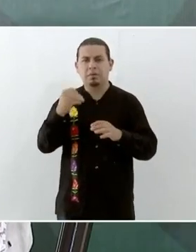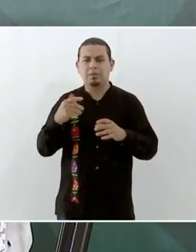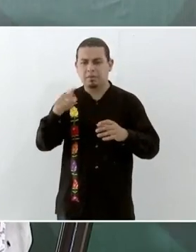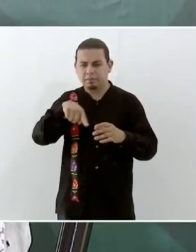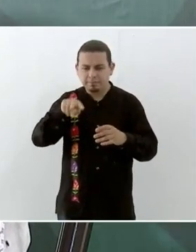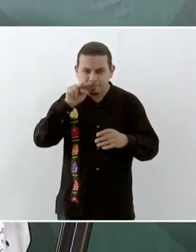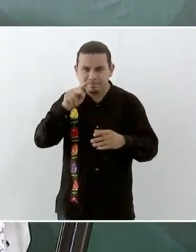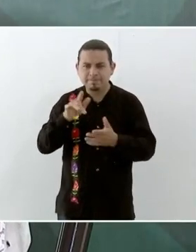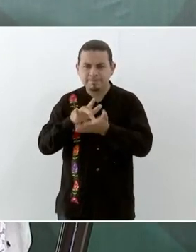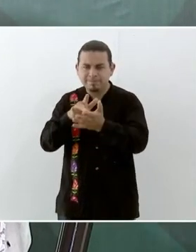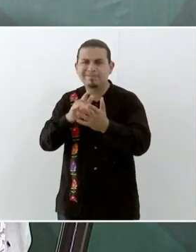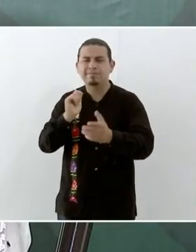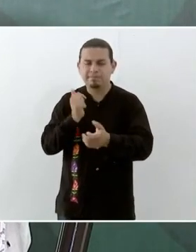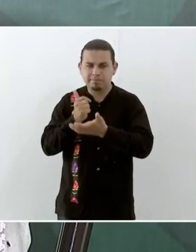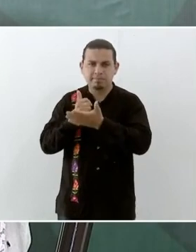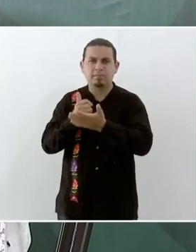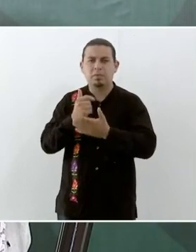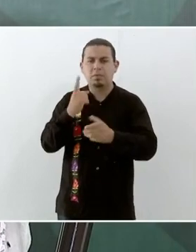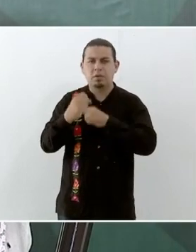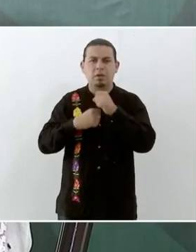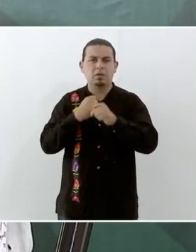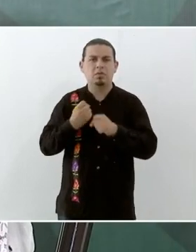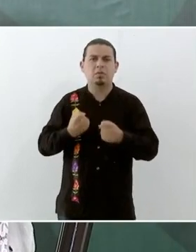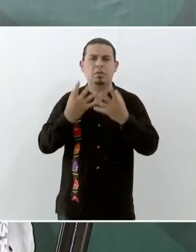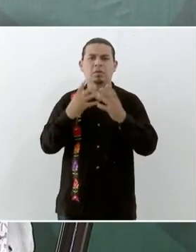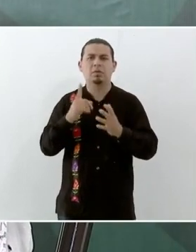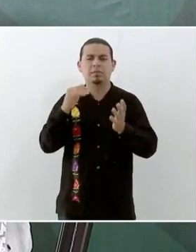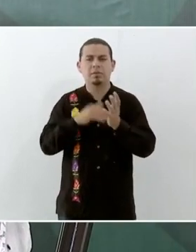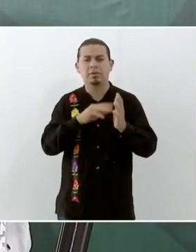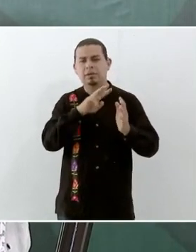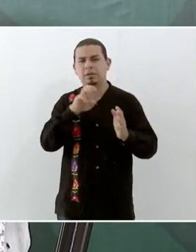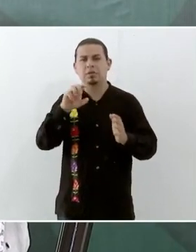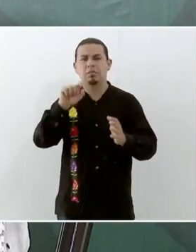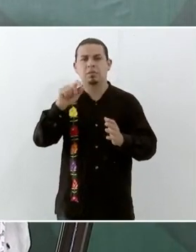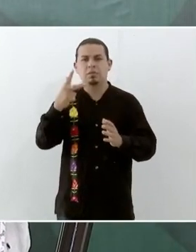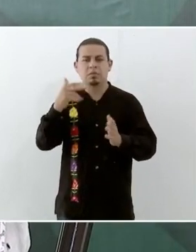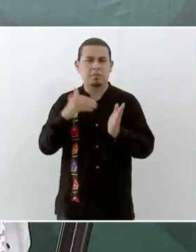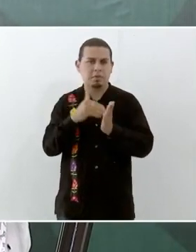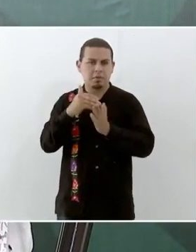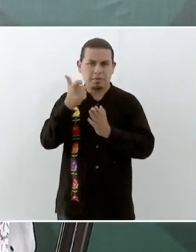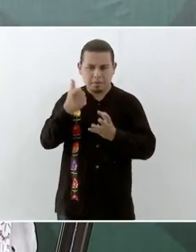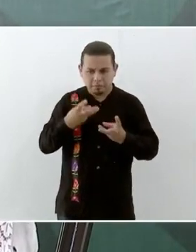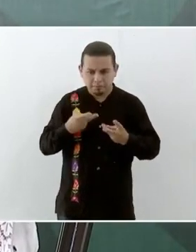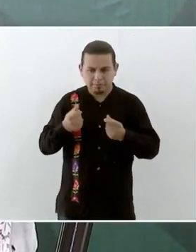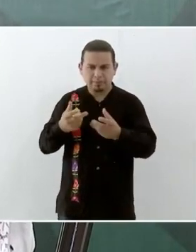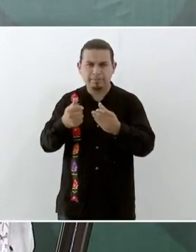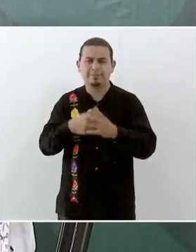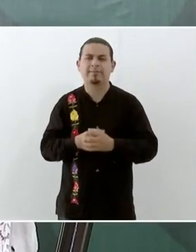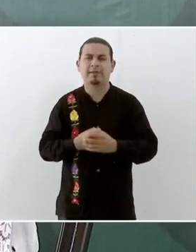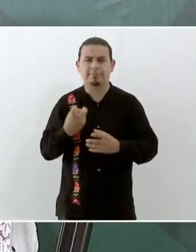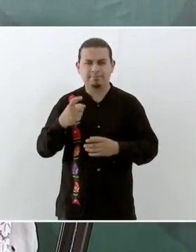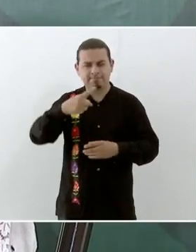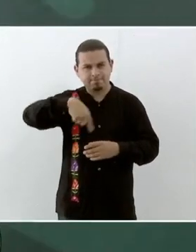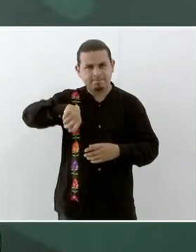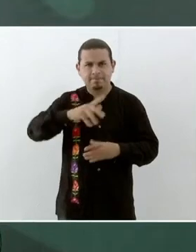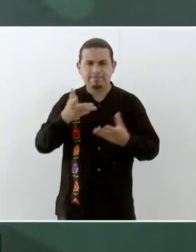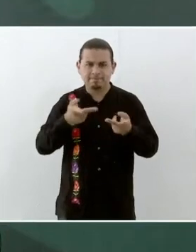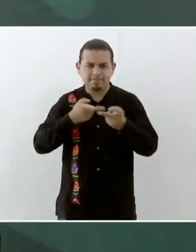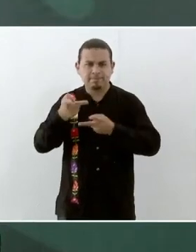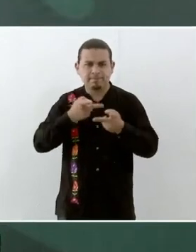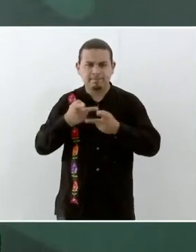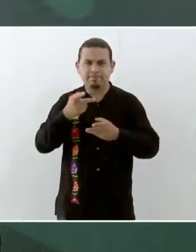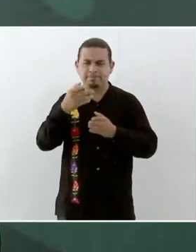y la inversión social anual es de 75.8 millones de pesos. Vamos a hacer un